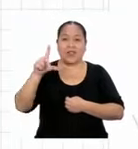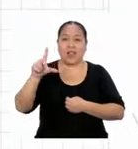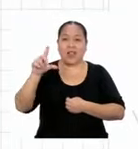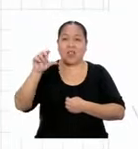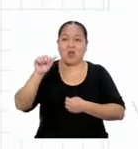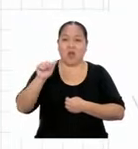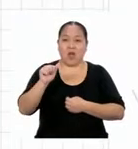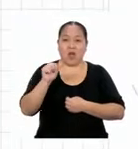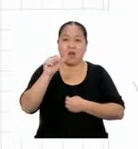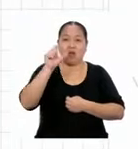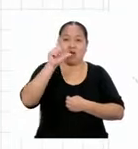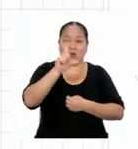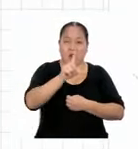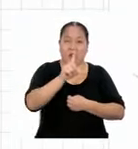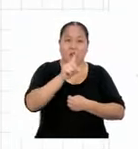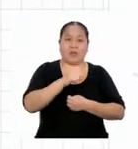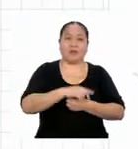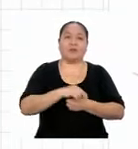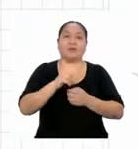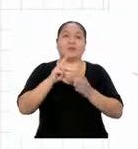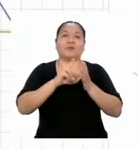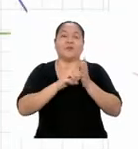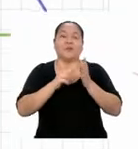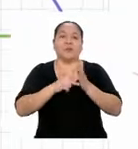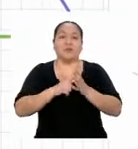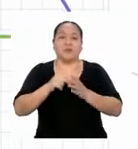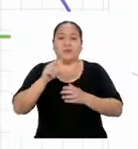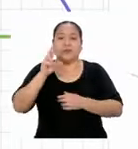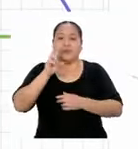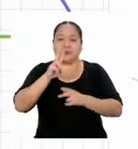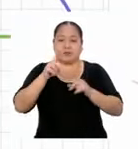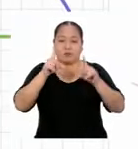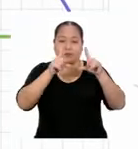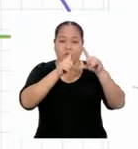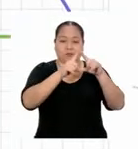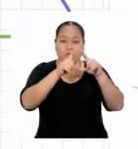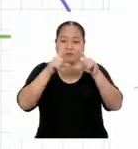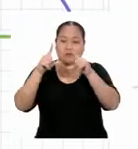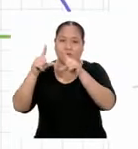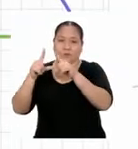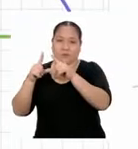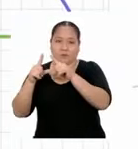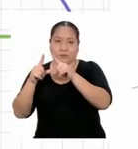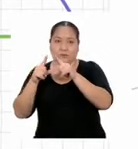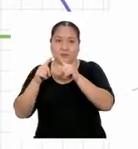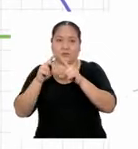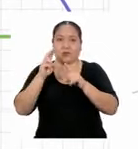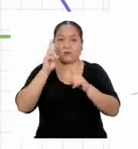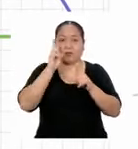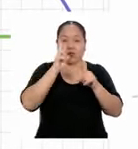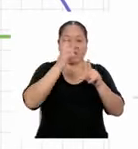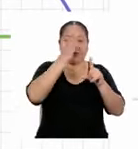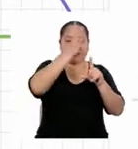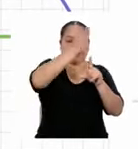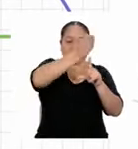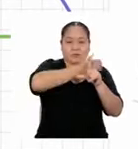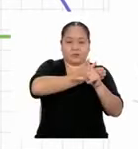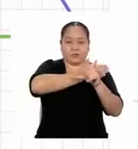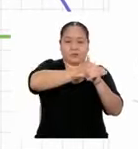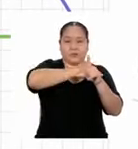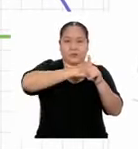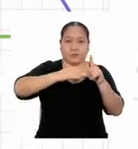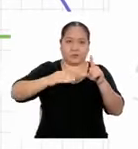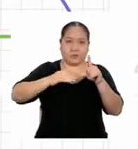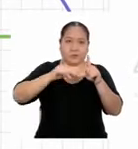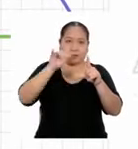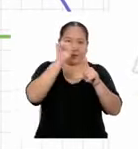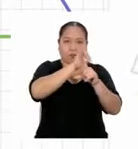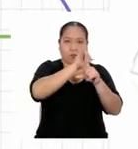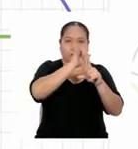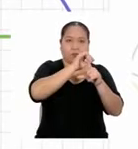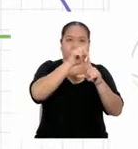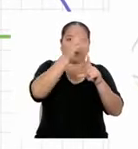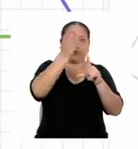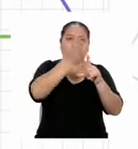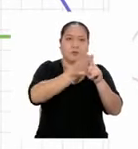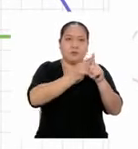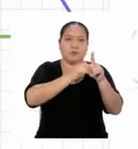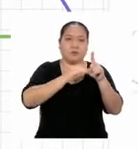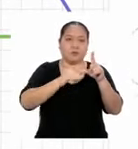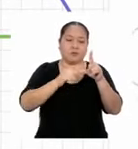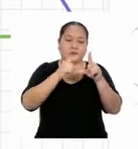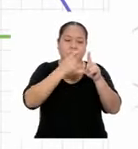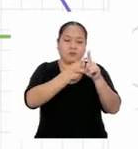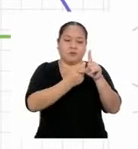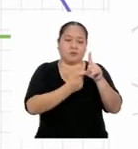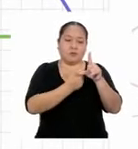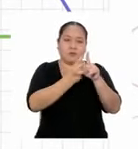-ángulo-lado indica que dos triángulos son semejantes si tienen dos de sus lados proporcionales y el ángulo